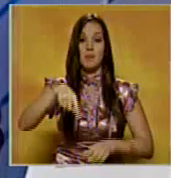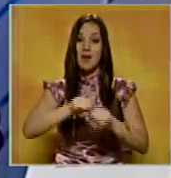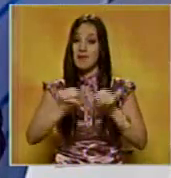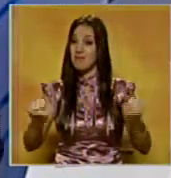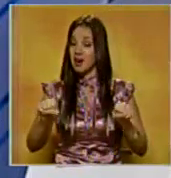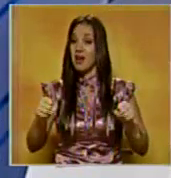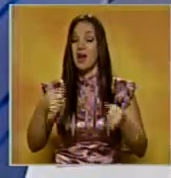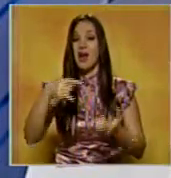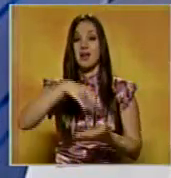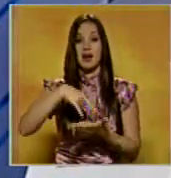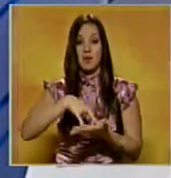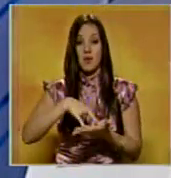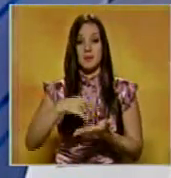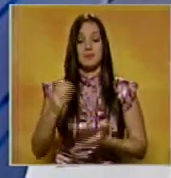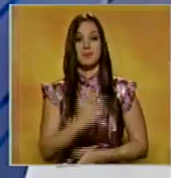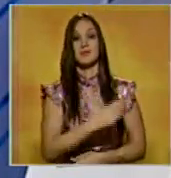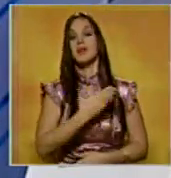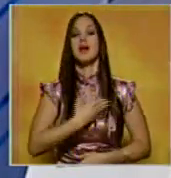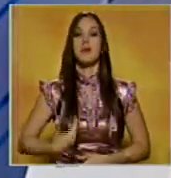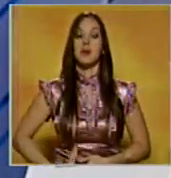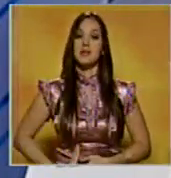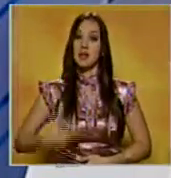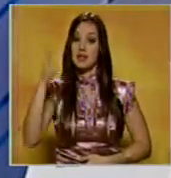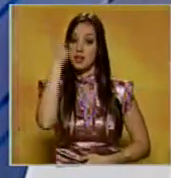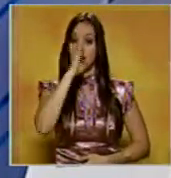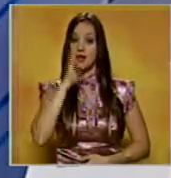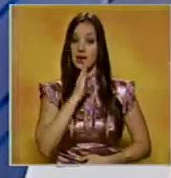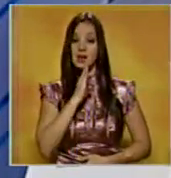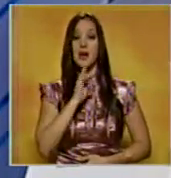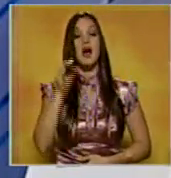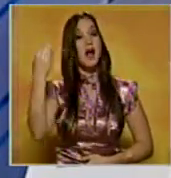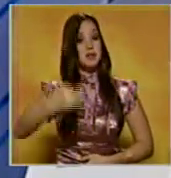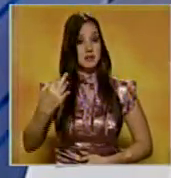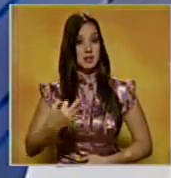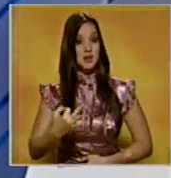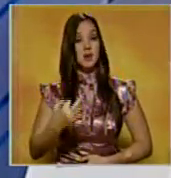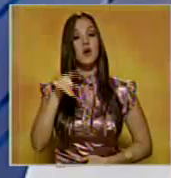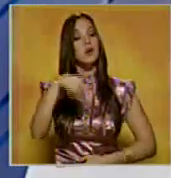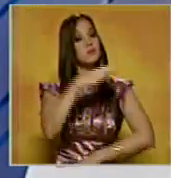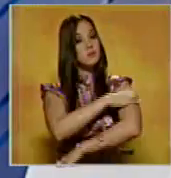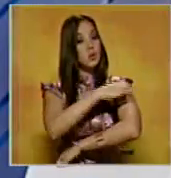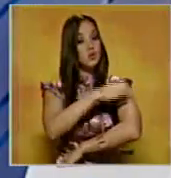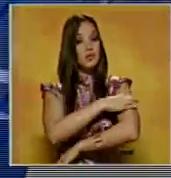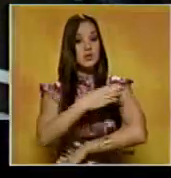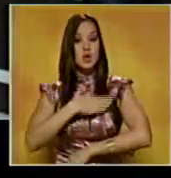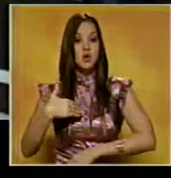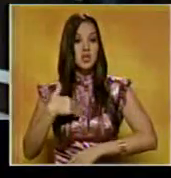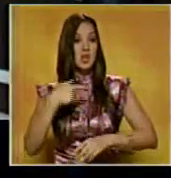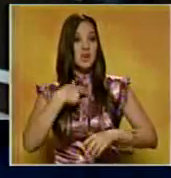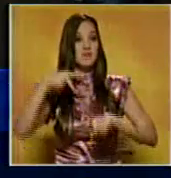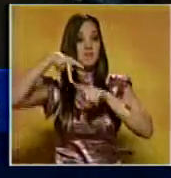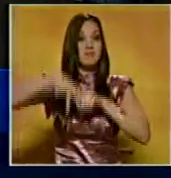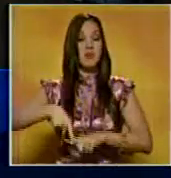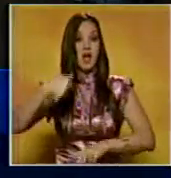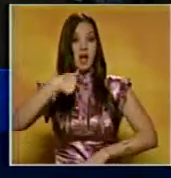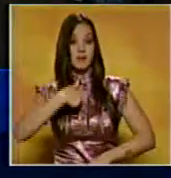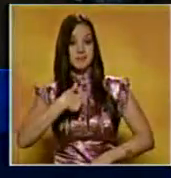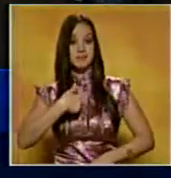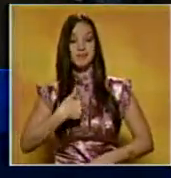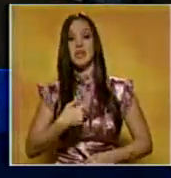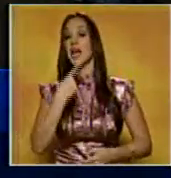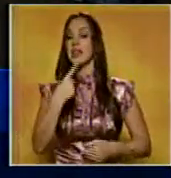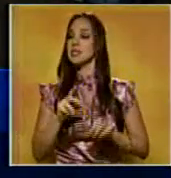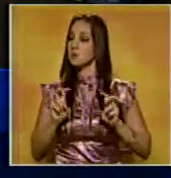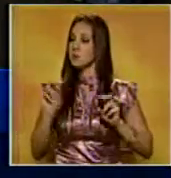La presidenta de Brasil, Dilma Rousseff, aseguró que la oposición de ese país quiere derrocarla. Tras una reunión con todo su